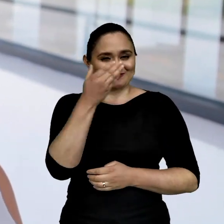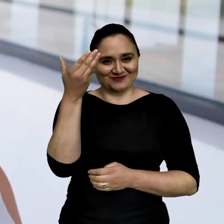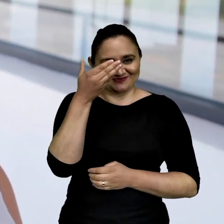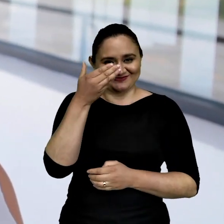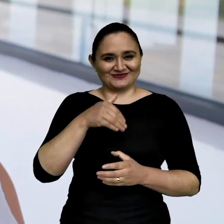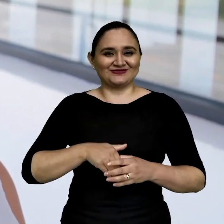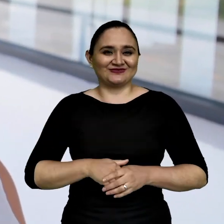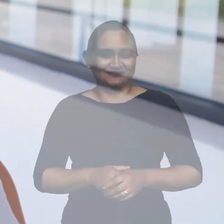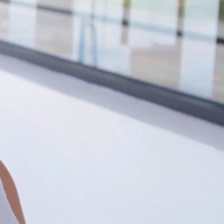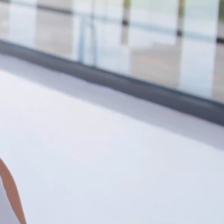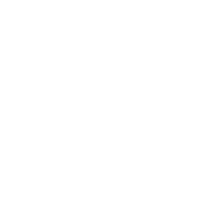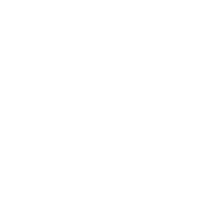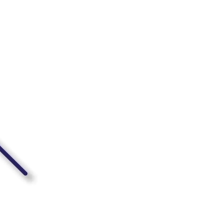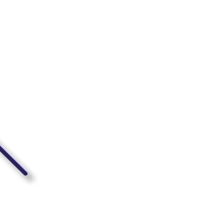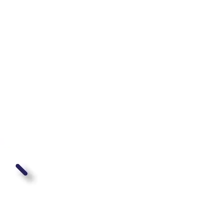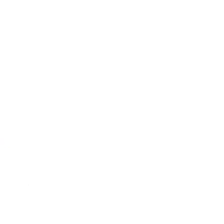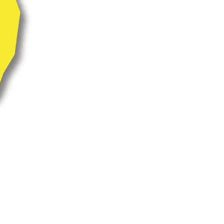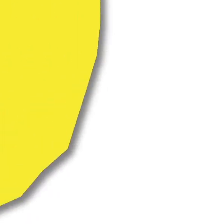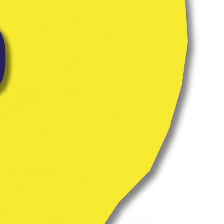Politécnica Salesiana.